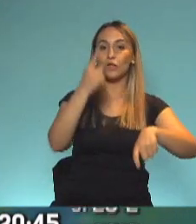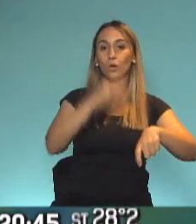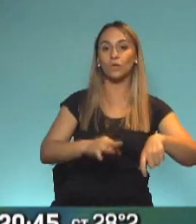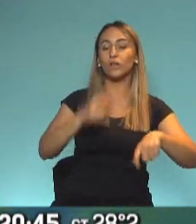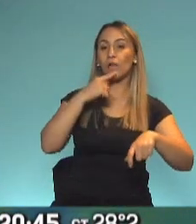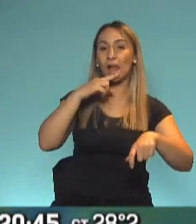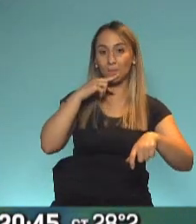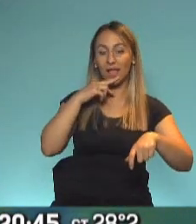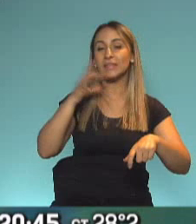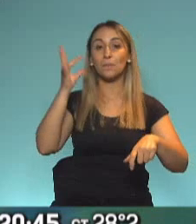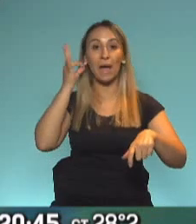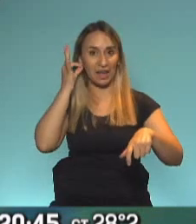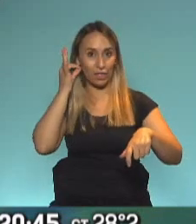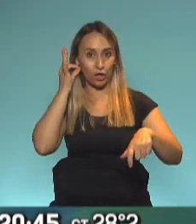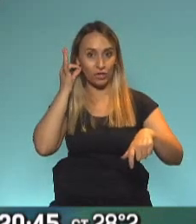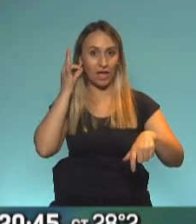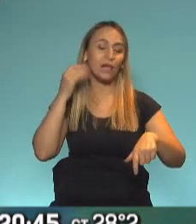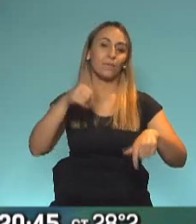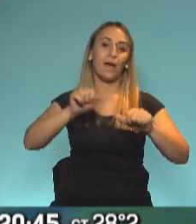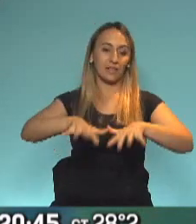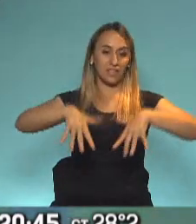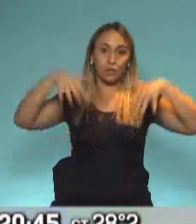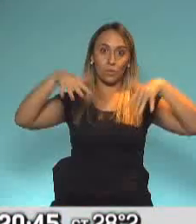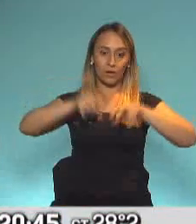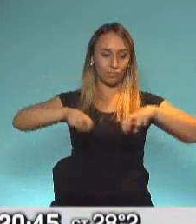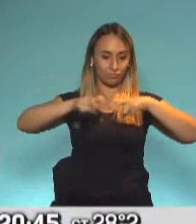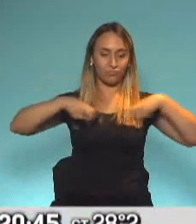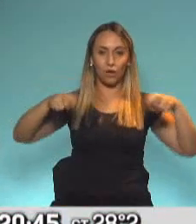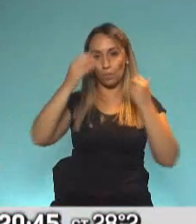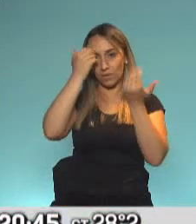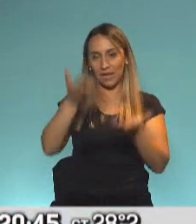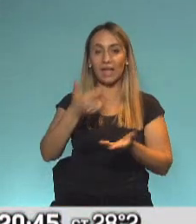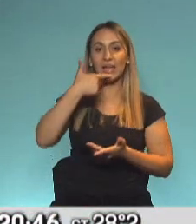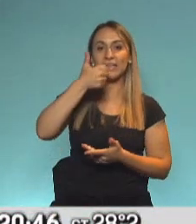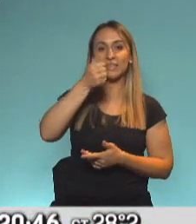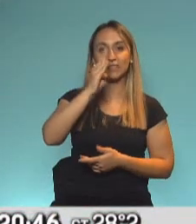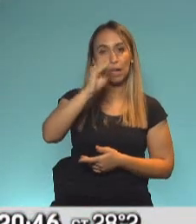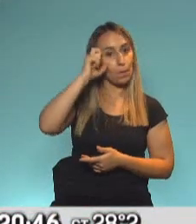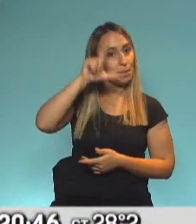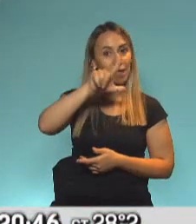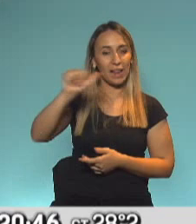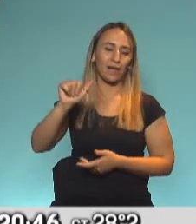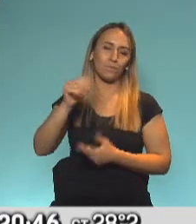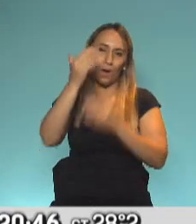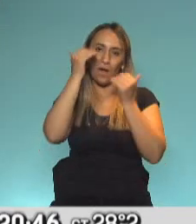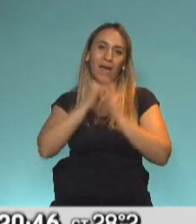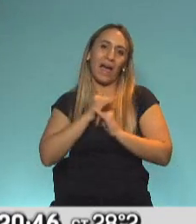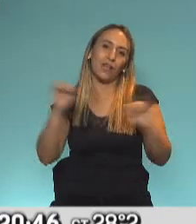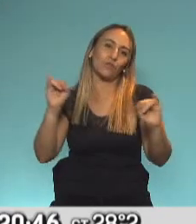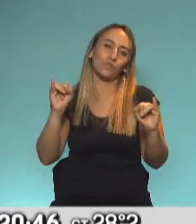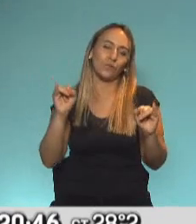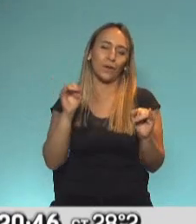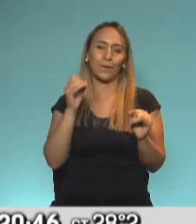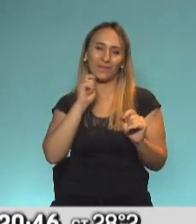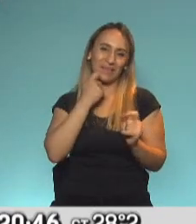Plata, Diego Armando Maradona, y va a tener una tribuna también para Alejandro Sabela. Sí, sí. Así que hizo como el anuncio más de color de la